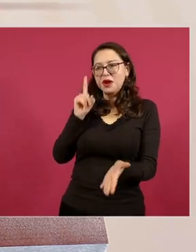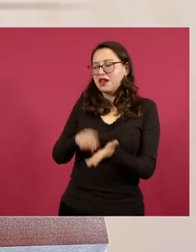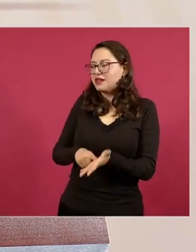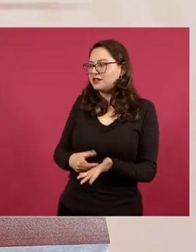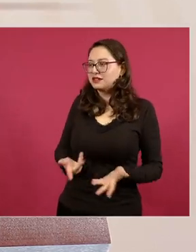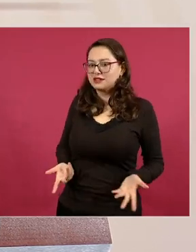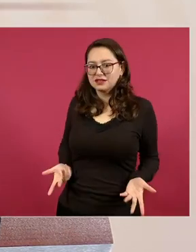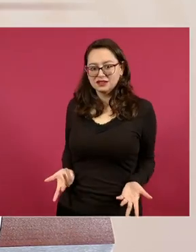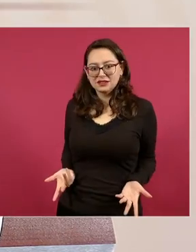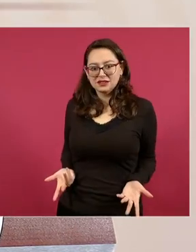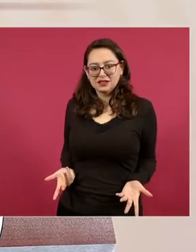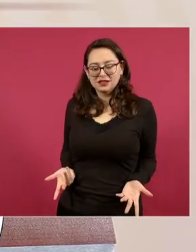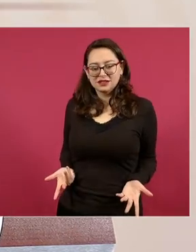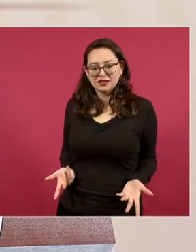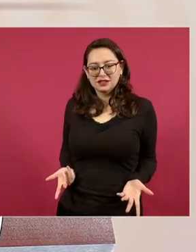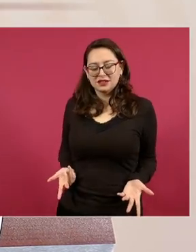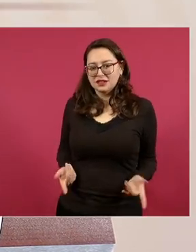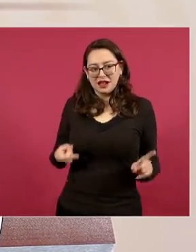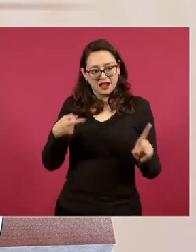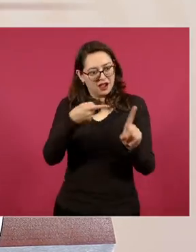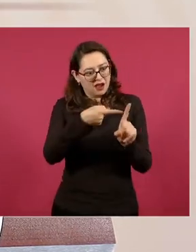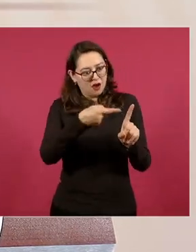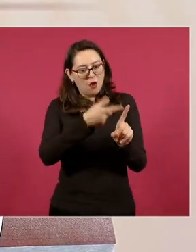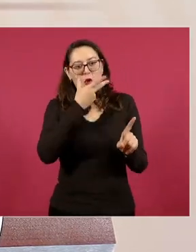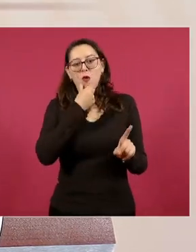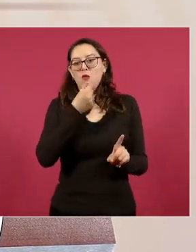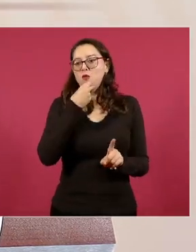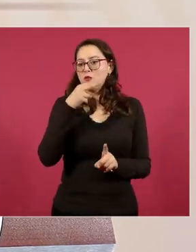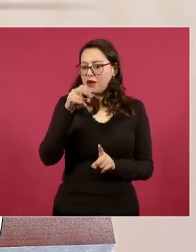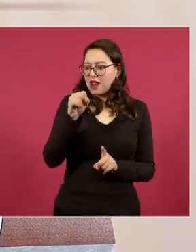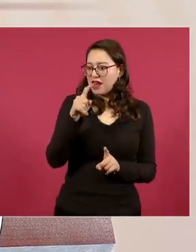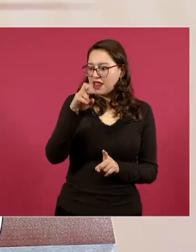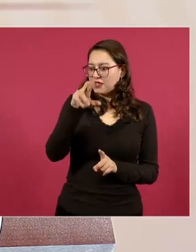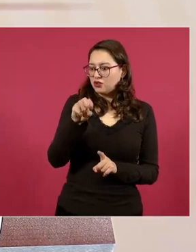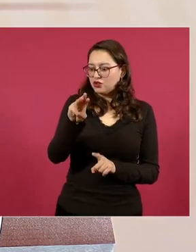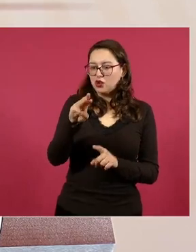o sea si esto no es corrupción